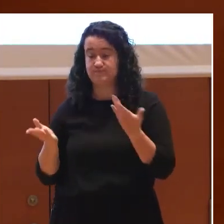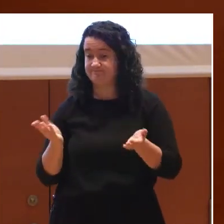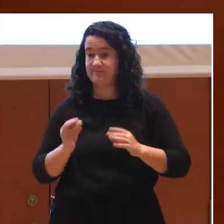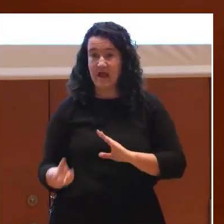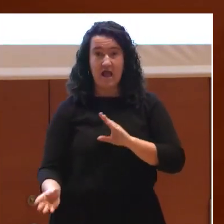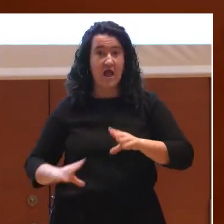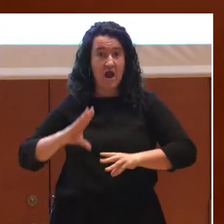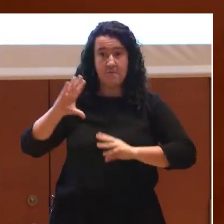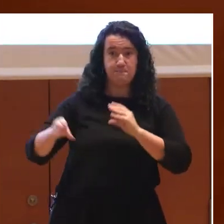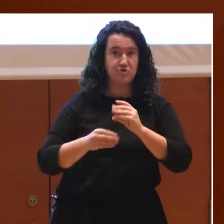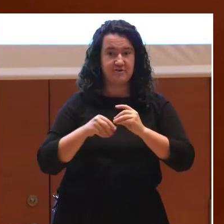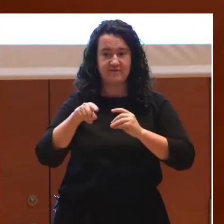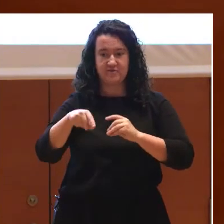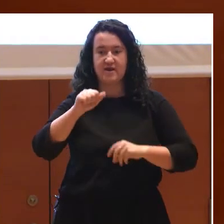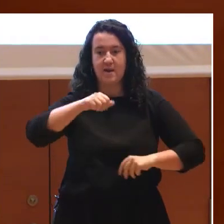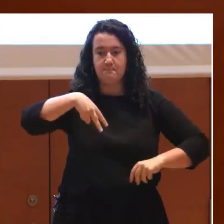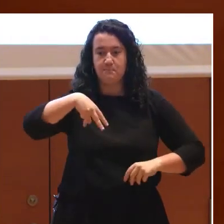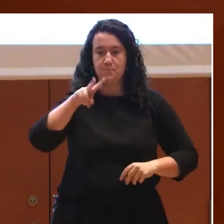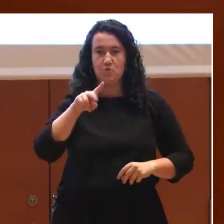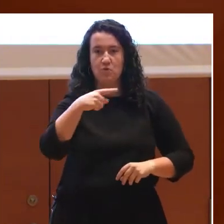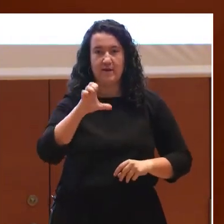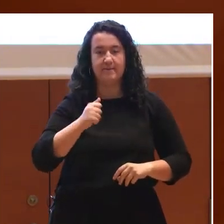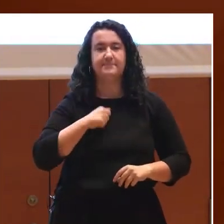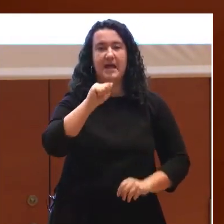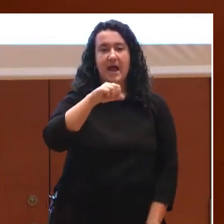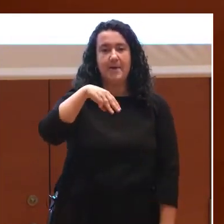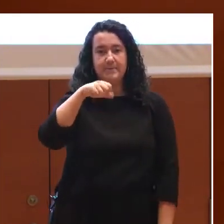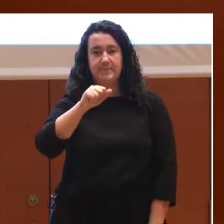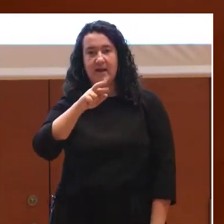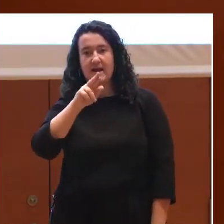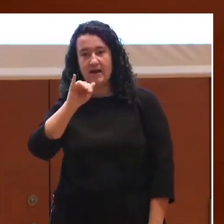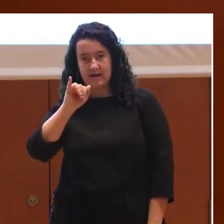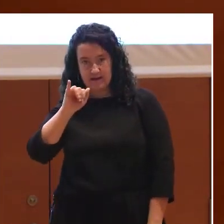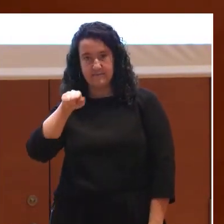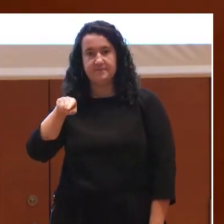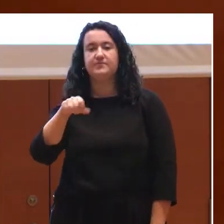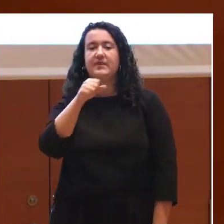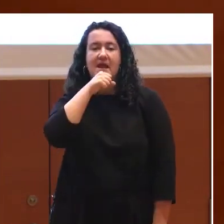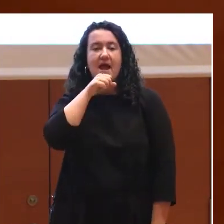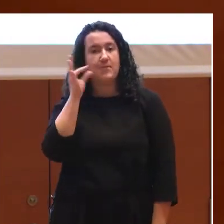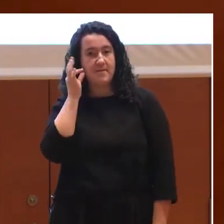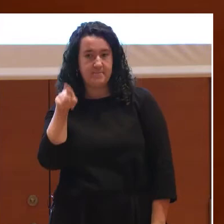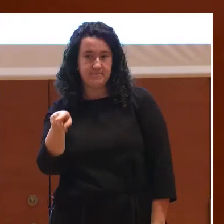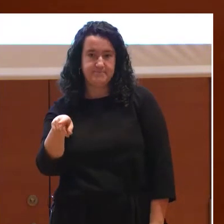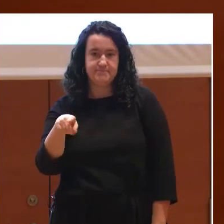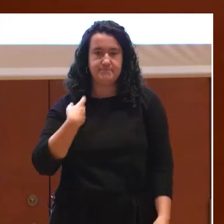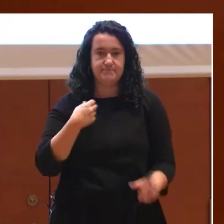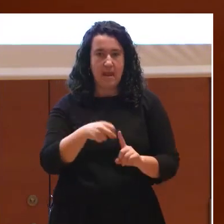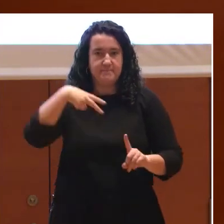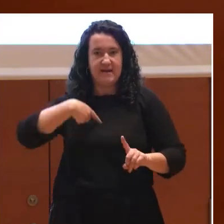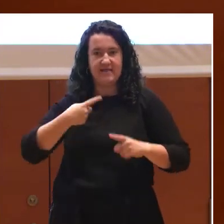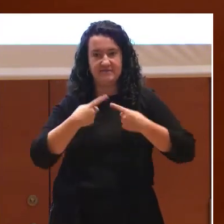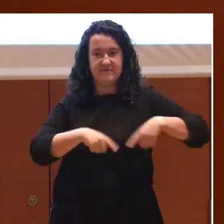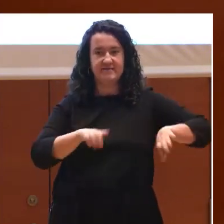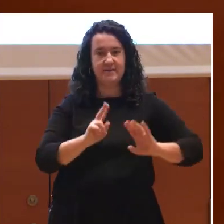hacernos desde Amugue, a Mari, a Mama, una manera diferente desde la que mirar hacia las